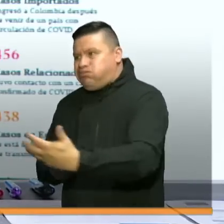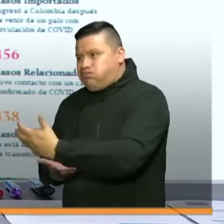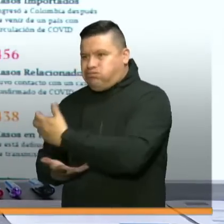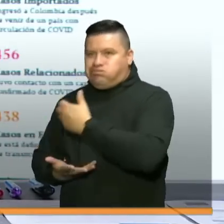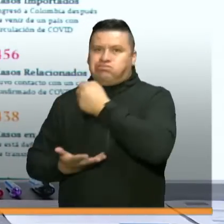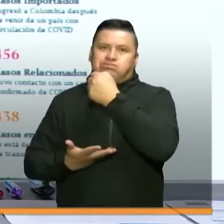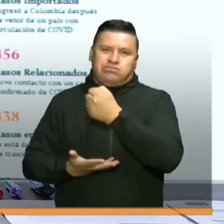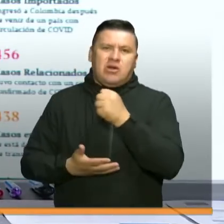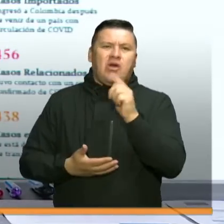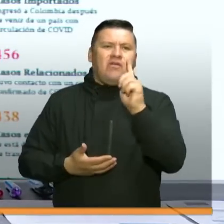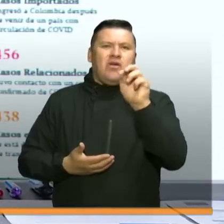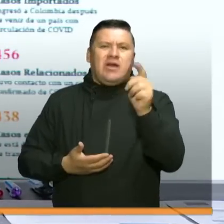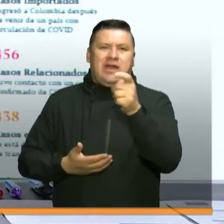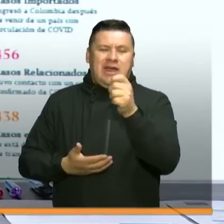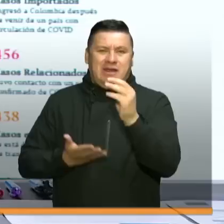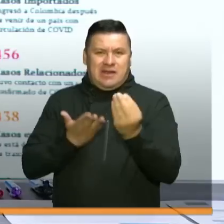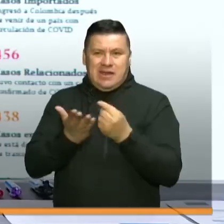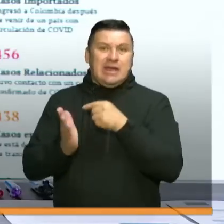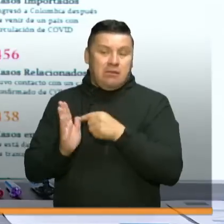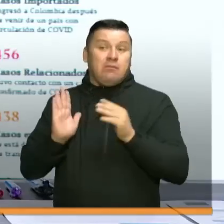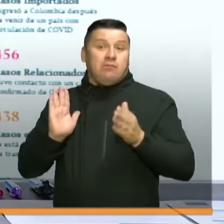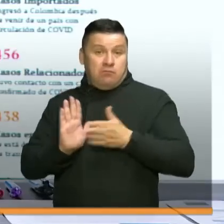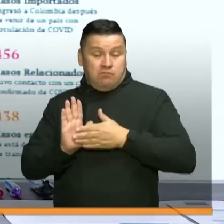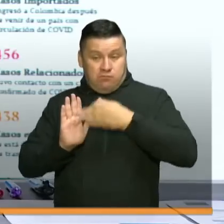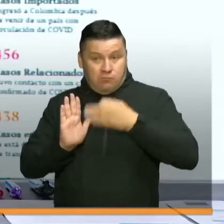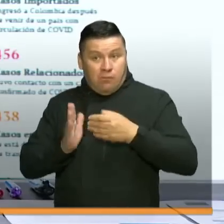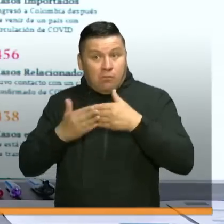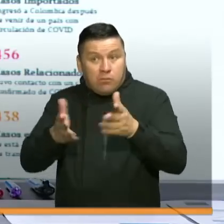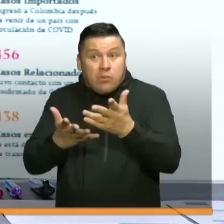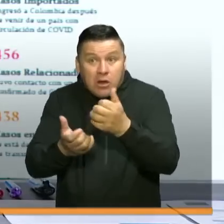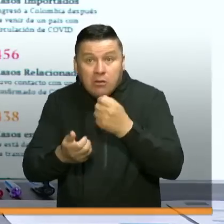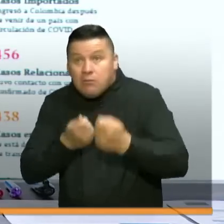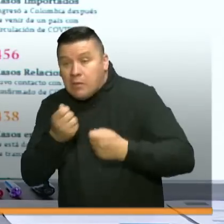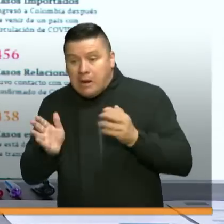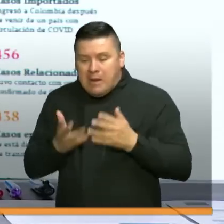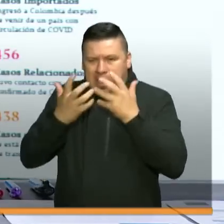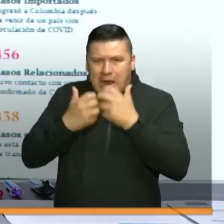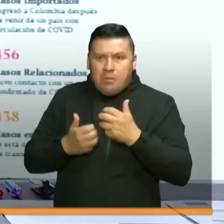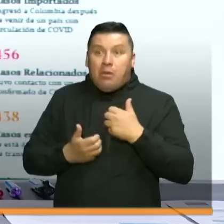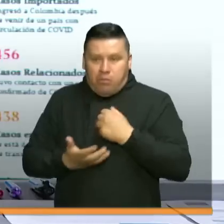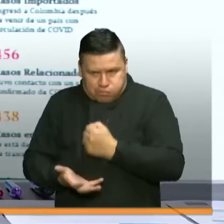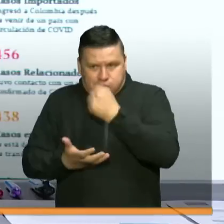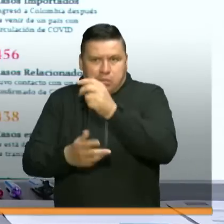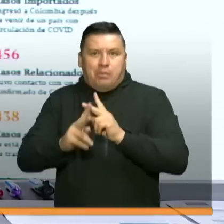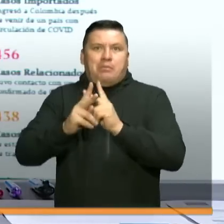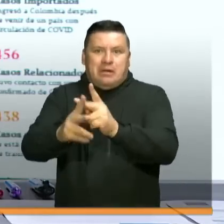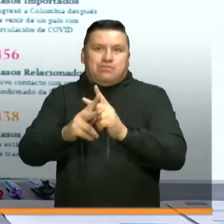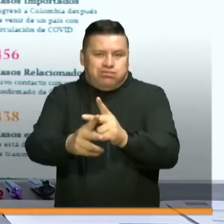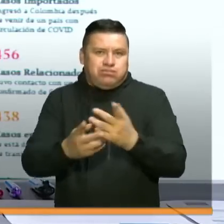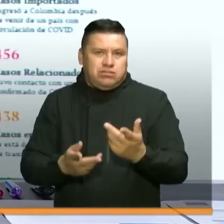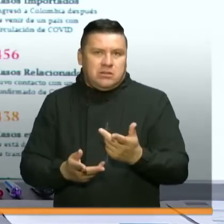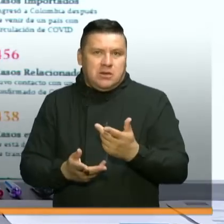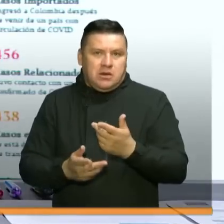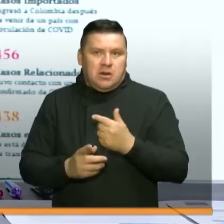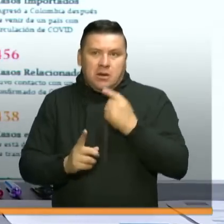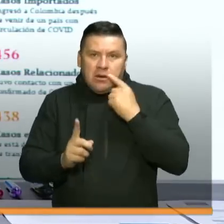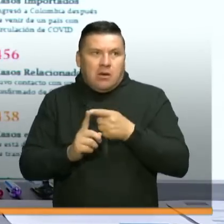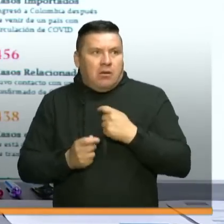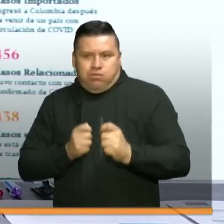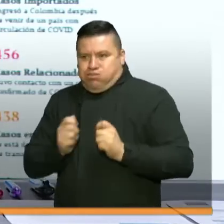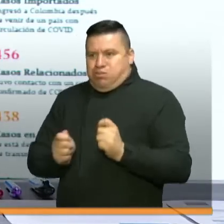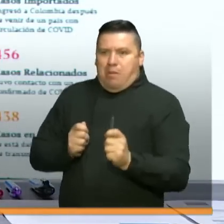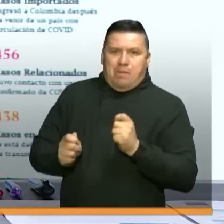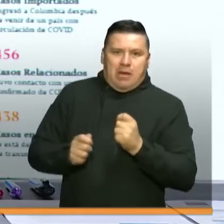las garantías del Fondo Nacional de Garantías, también queremos llegarle a esos trabajadores independientes con mecanismos de protección,